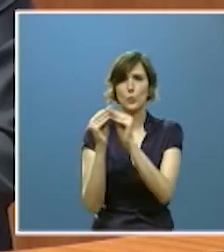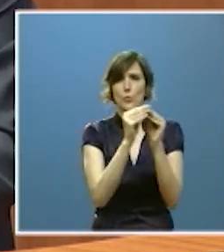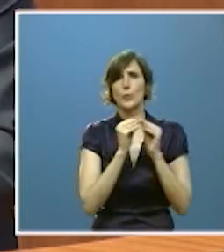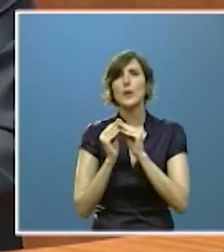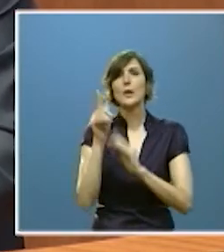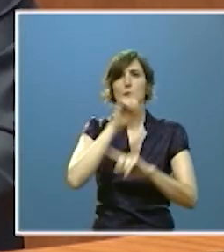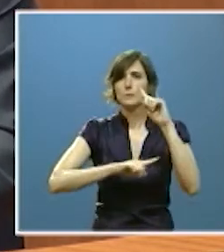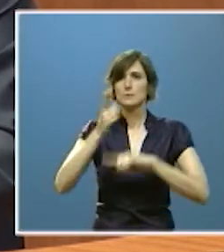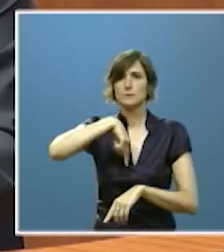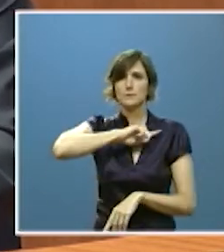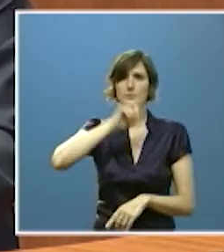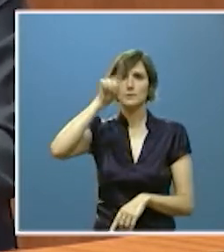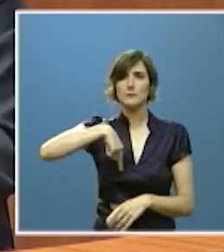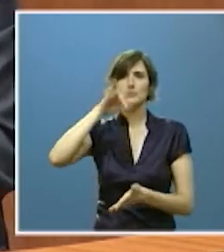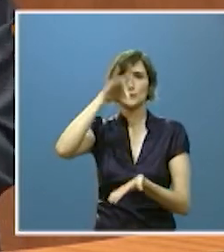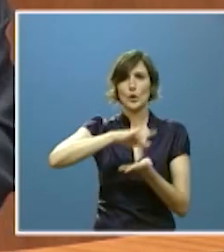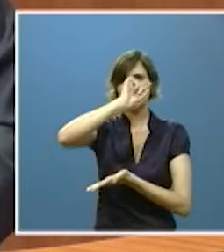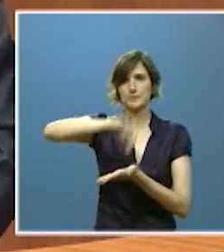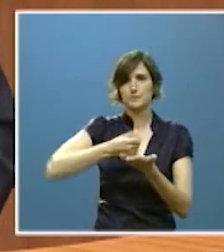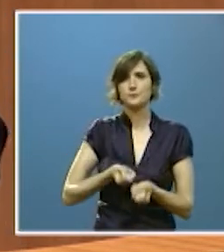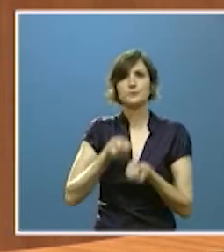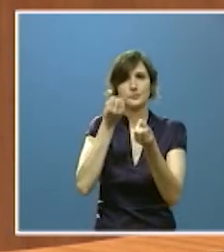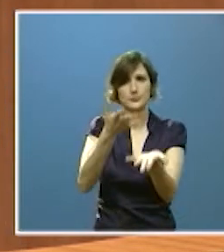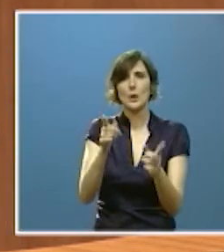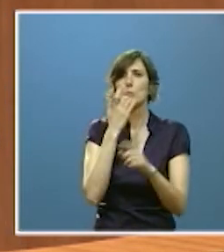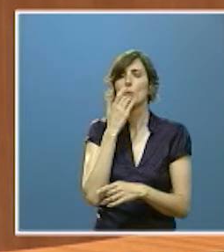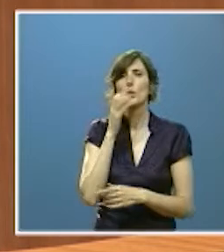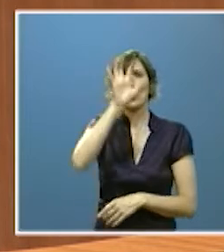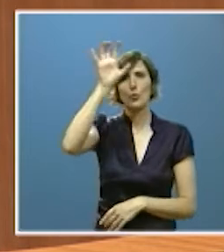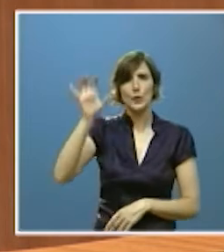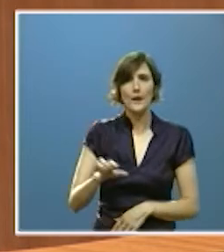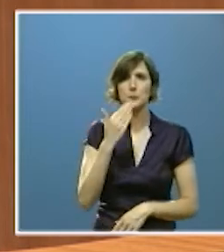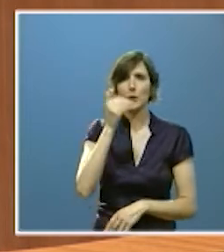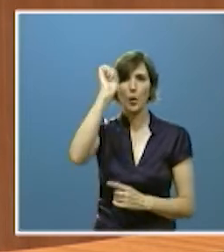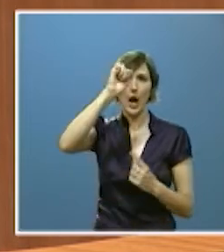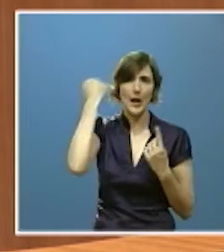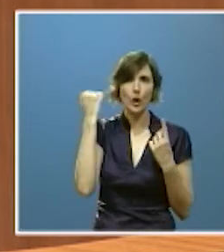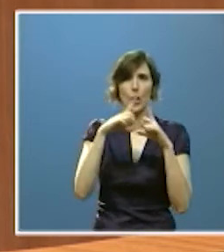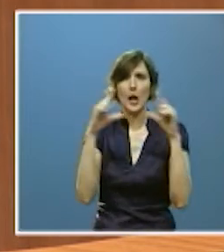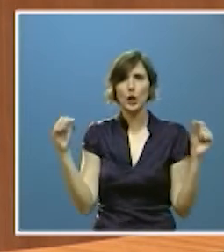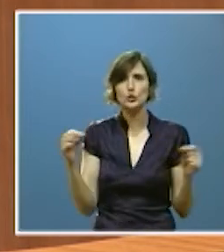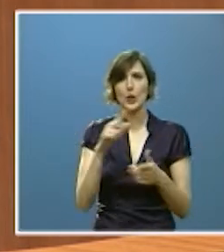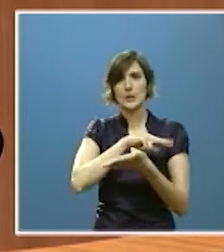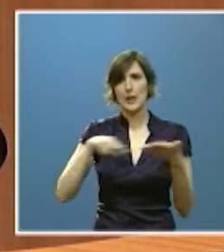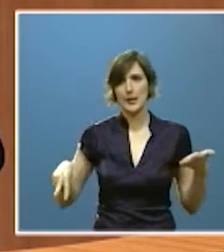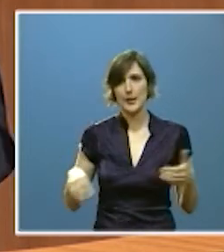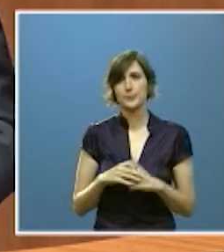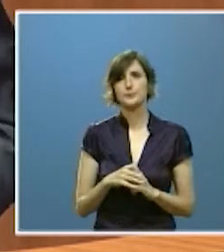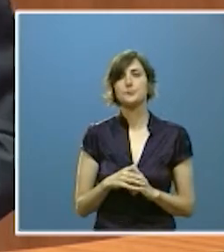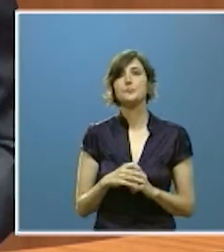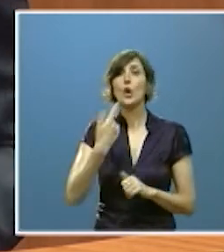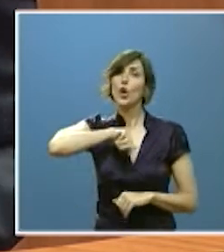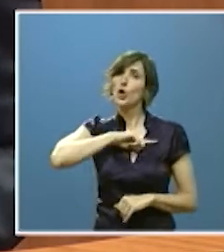hemos firmado declaraciones conjuntas con comunidades como Aragón Asturias y Galicia hemos